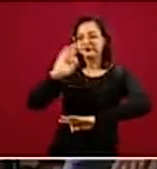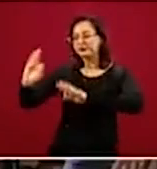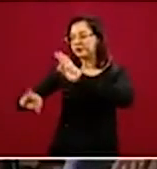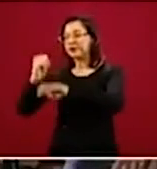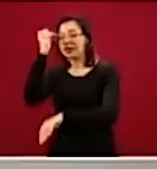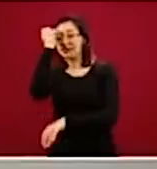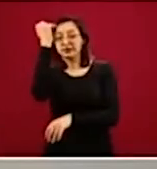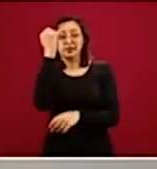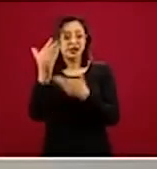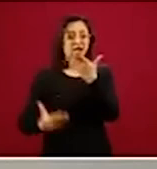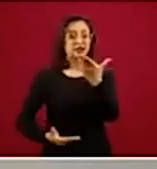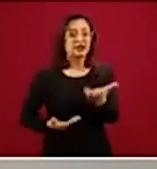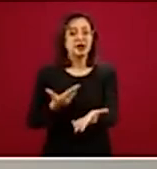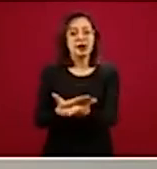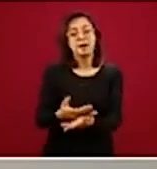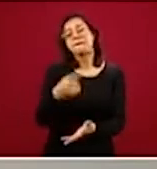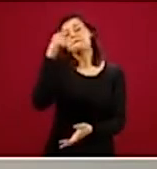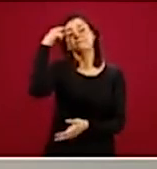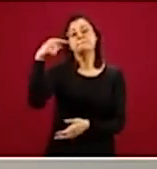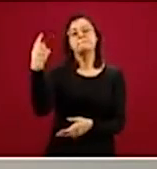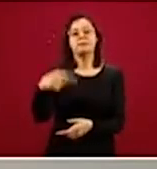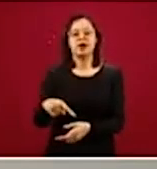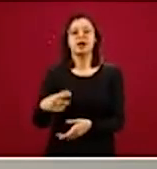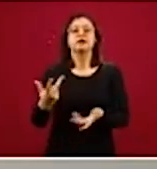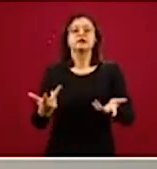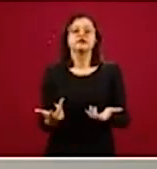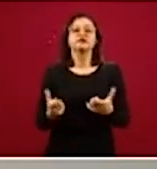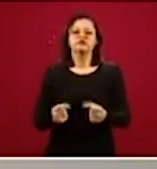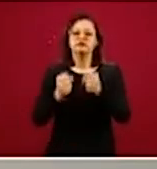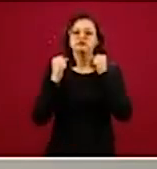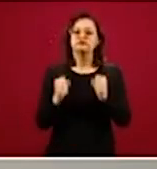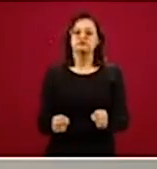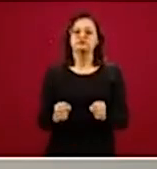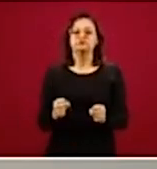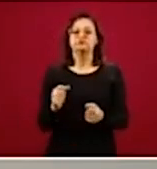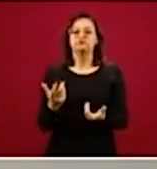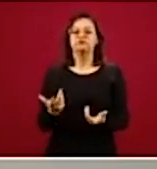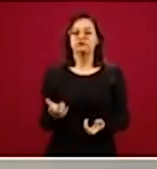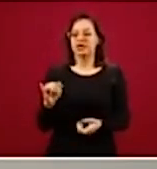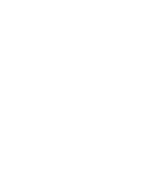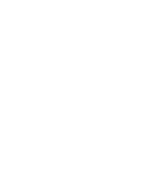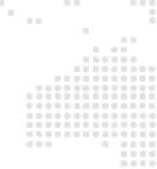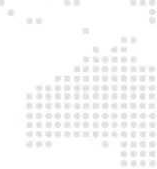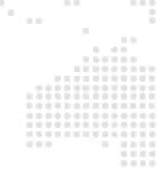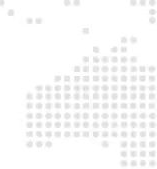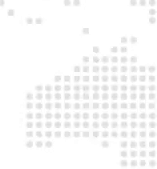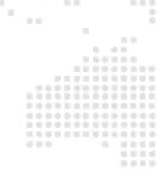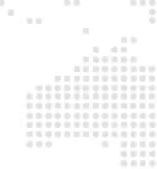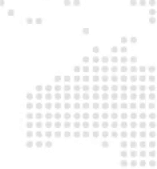muy determinada y firme convicción por parte del Instituto Mexicano del Seguro Social.